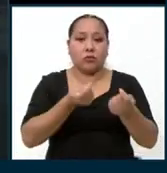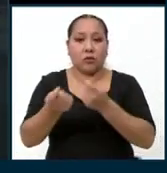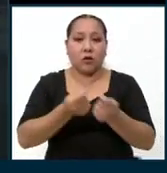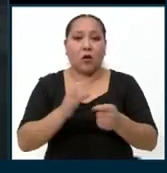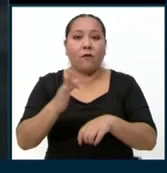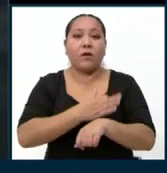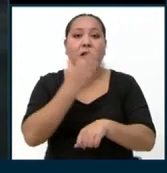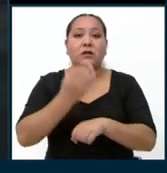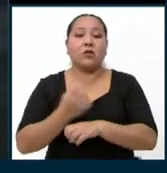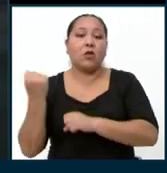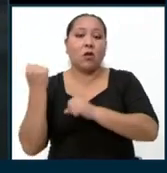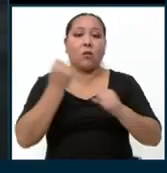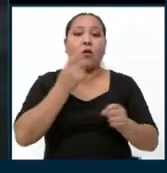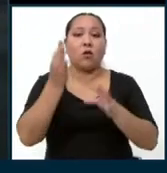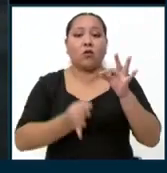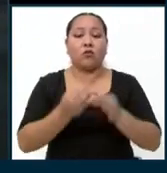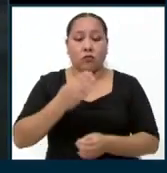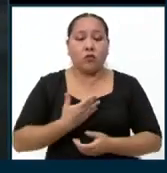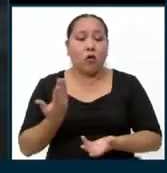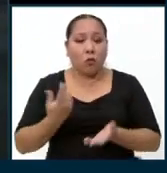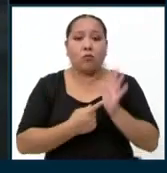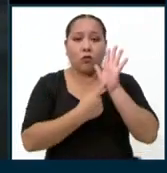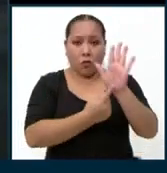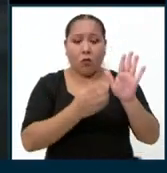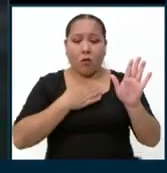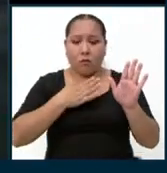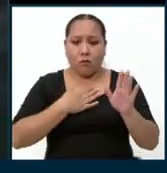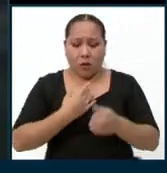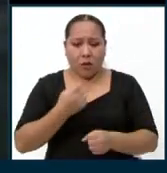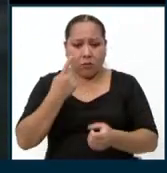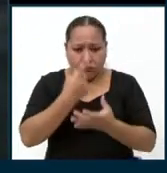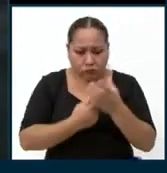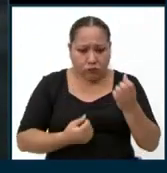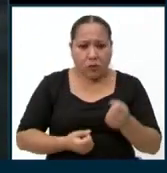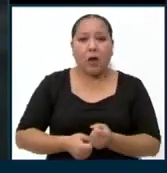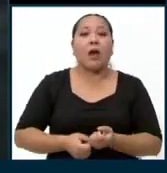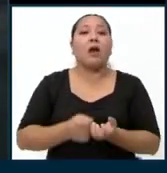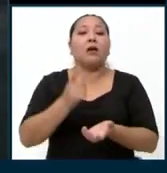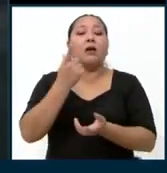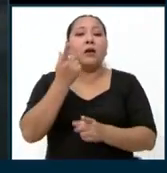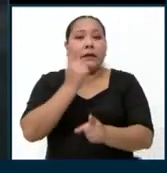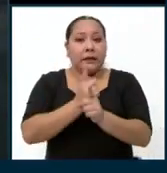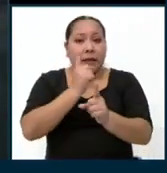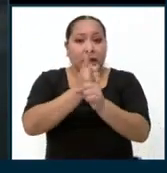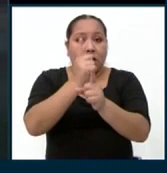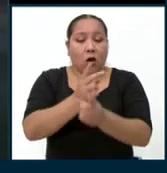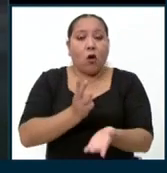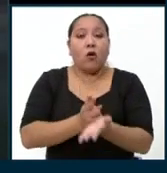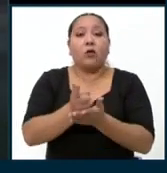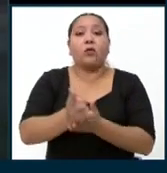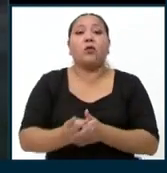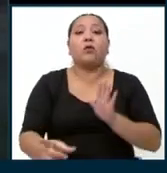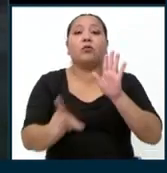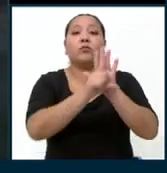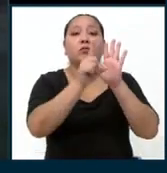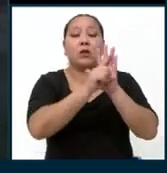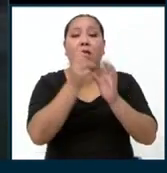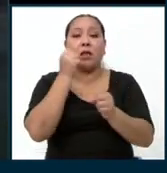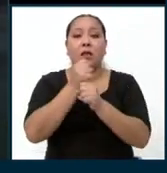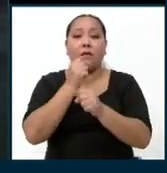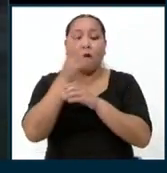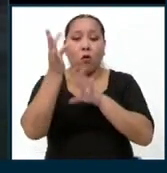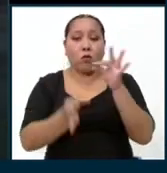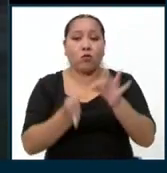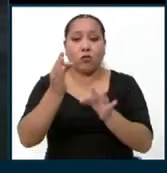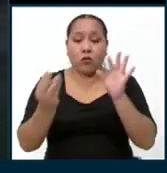federaciones del Poder Judicial. Demostré compromiso, dedicación, lealtad y honestidad. Sacamos nuestra ley de la carrera de trabajo judicial, así como